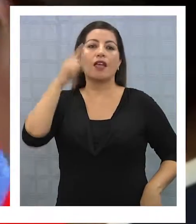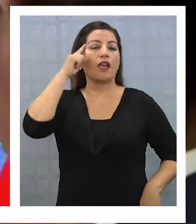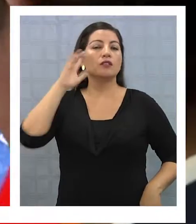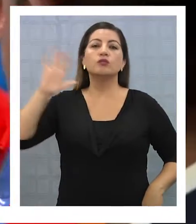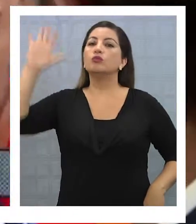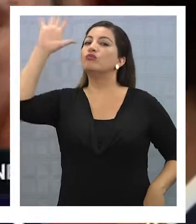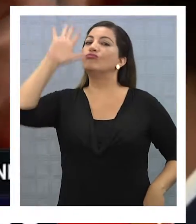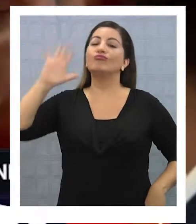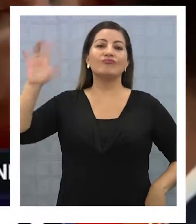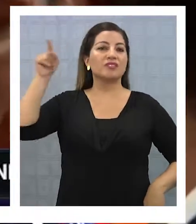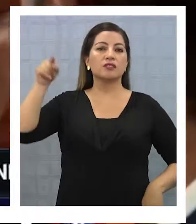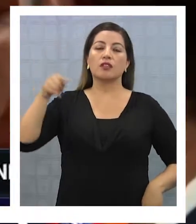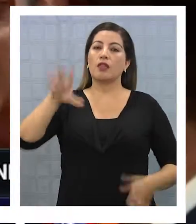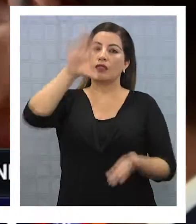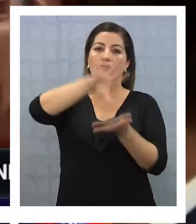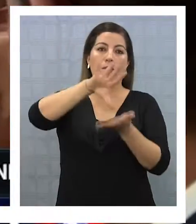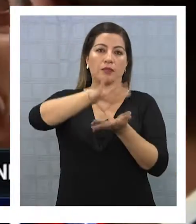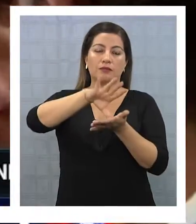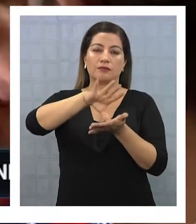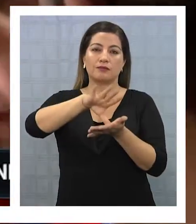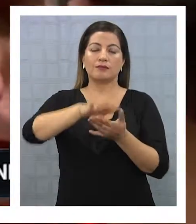ilusiones de todo un país.